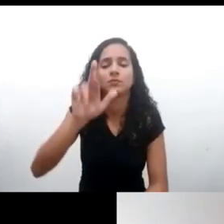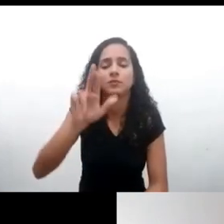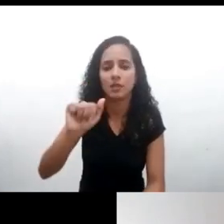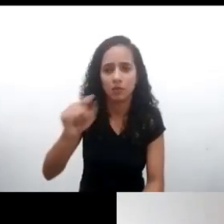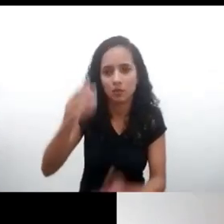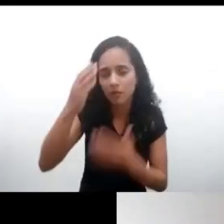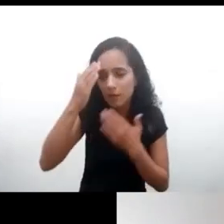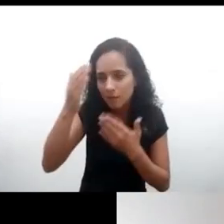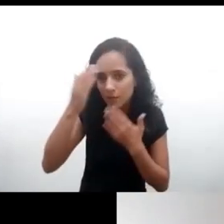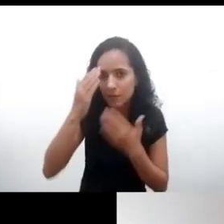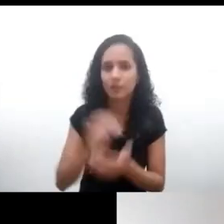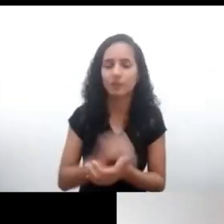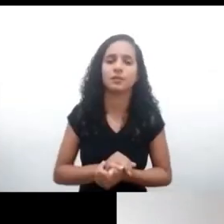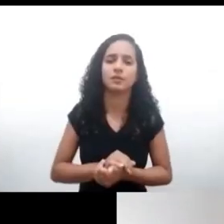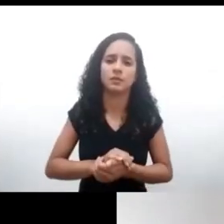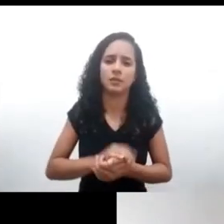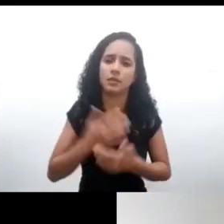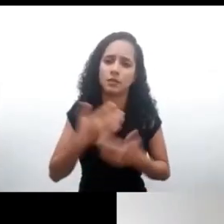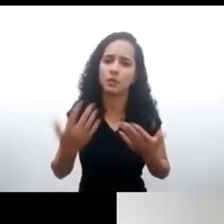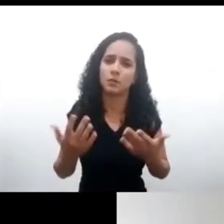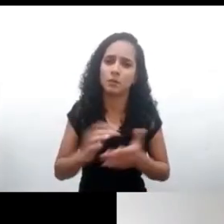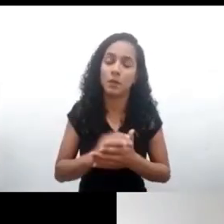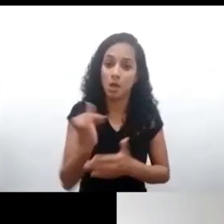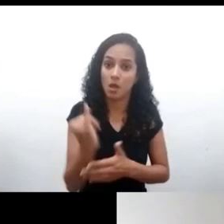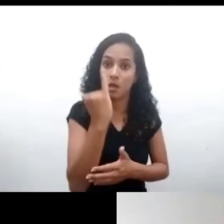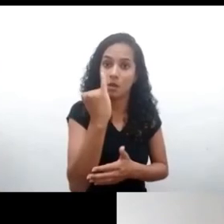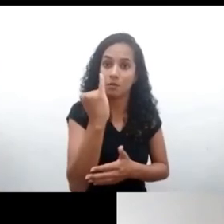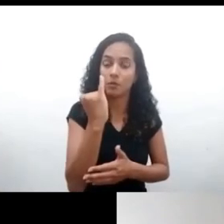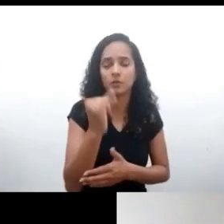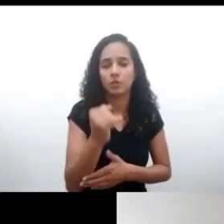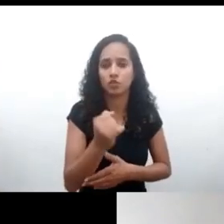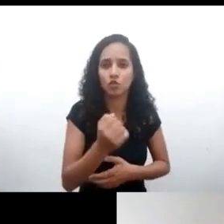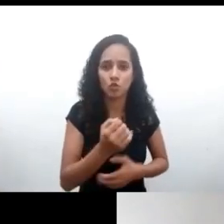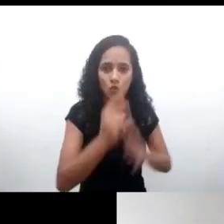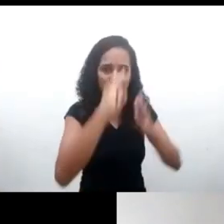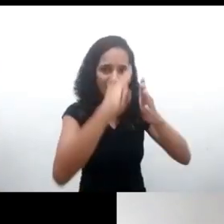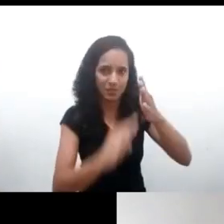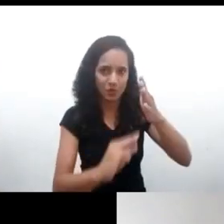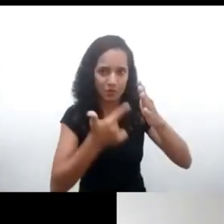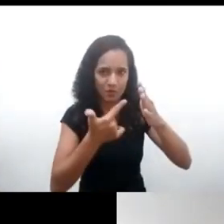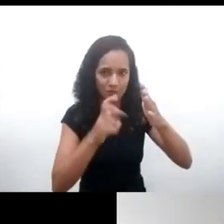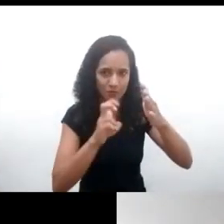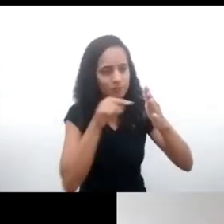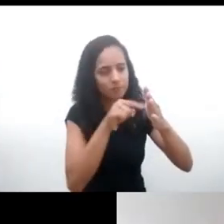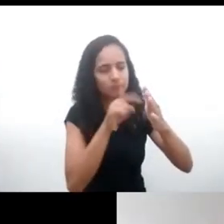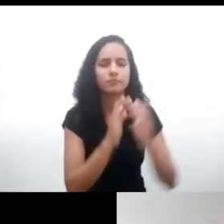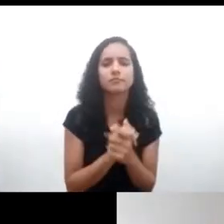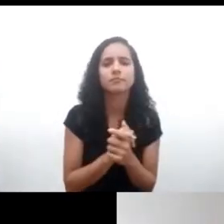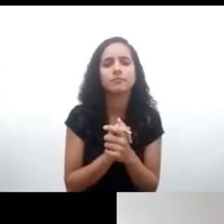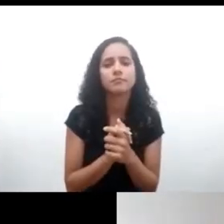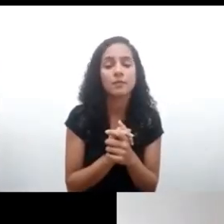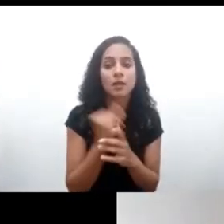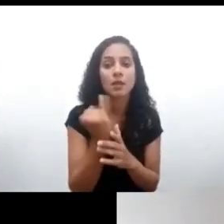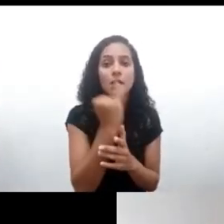gracias. Quiero agradecer la pregunta. Me parece que un punto importante del comentario es